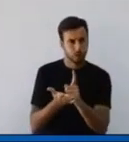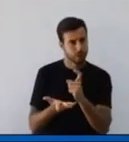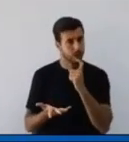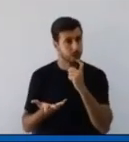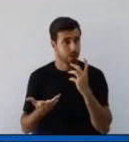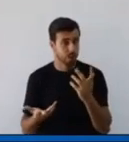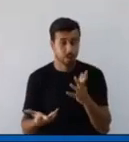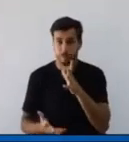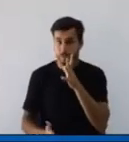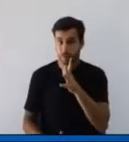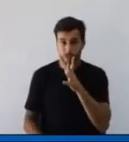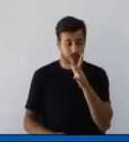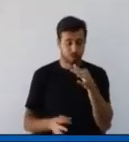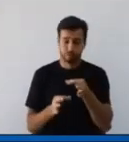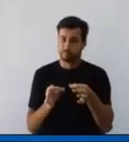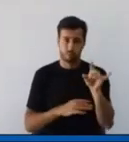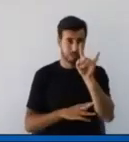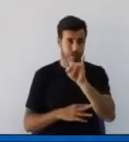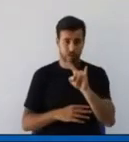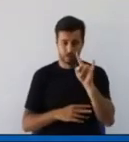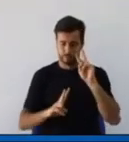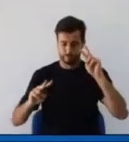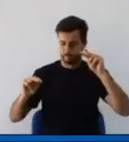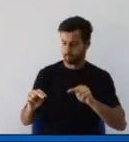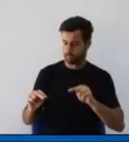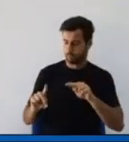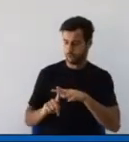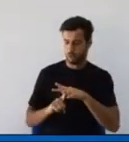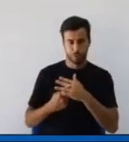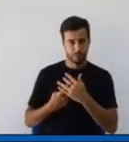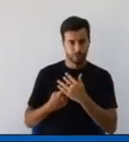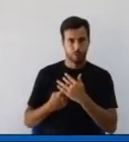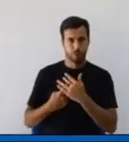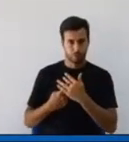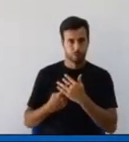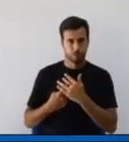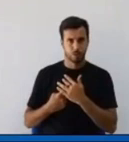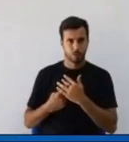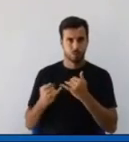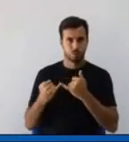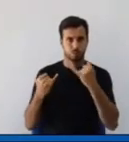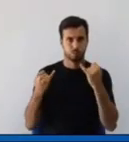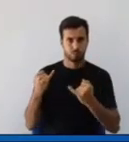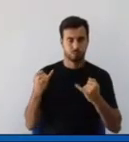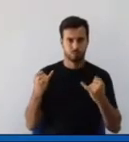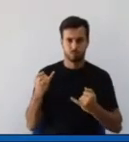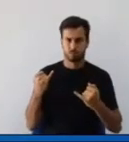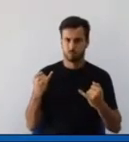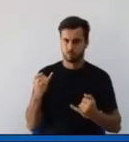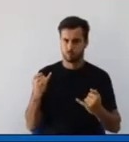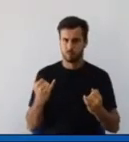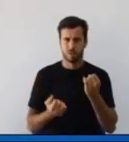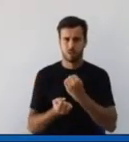Canarias reconozca algo que es evidente. El golpe que se ha llevado a nuestra economía se